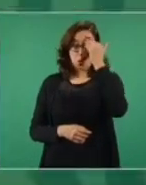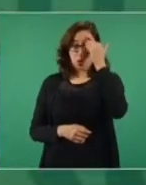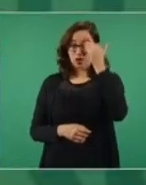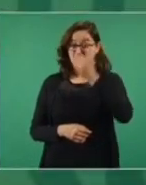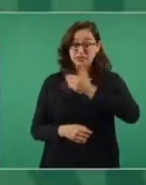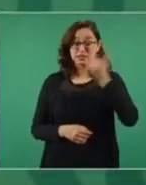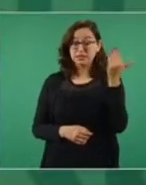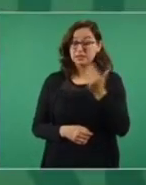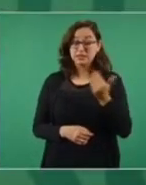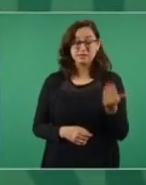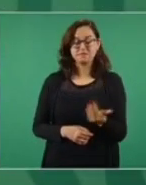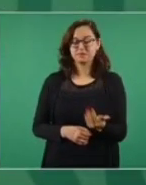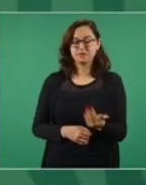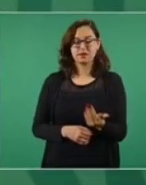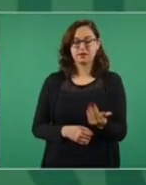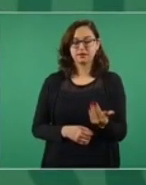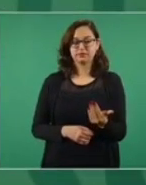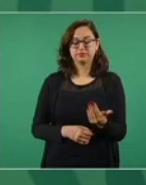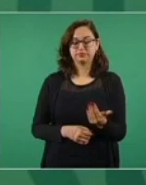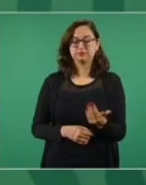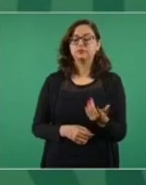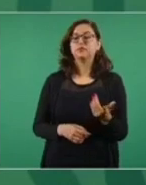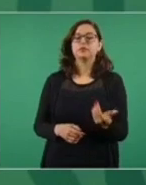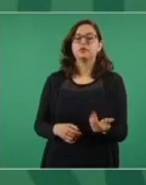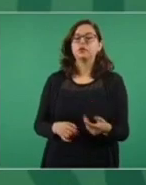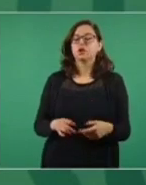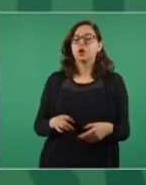prefirió quitarse la vida